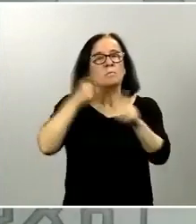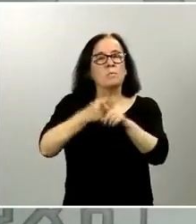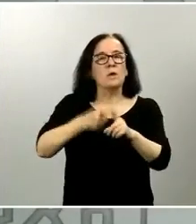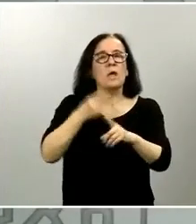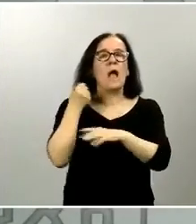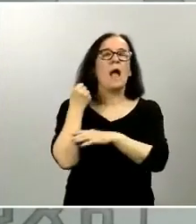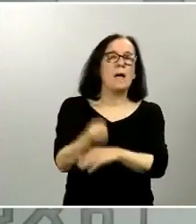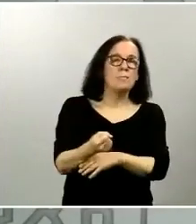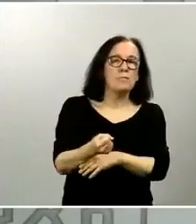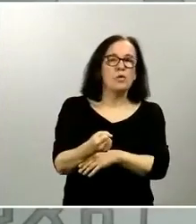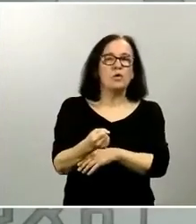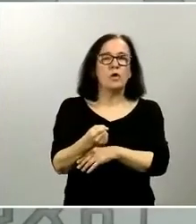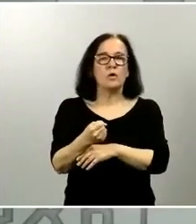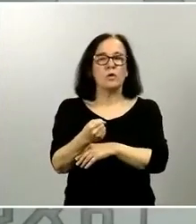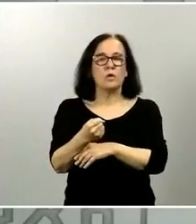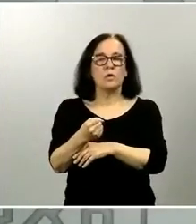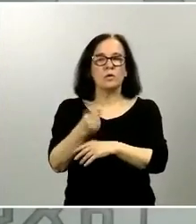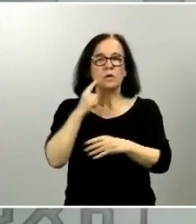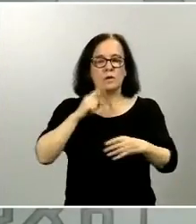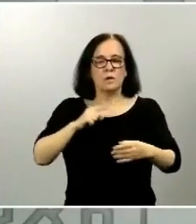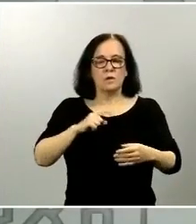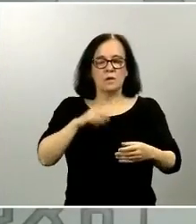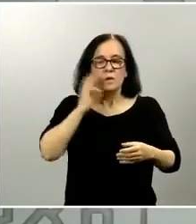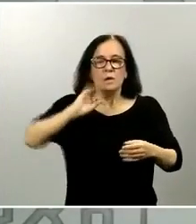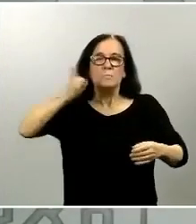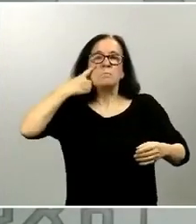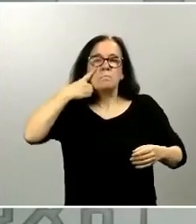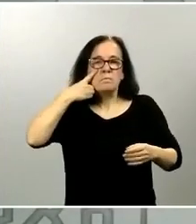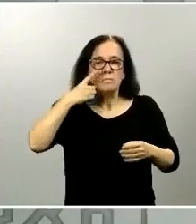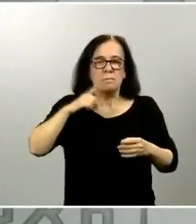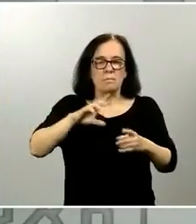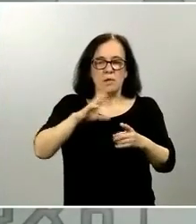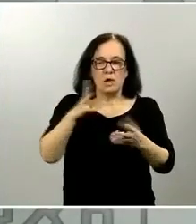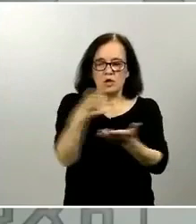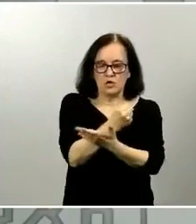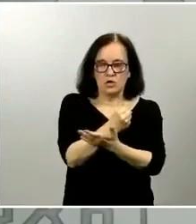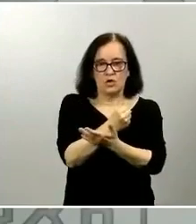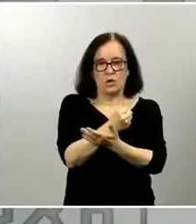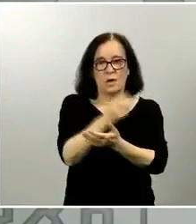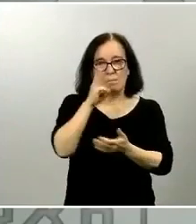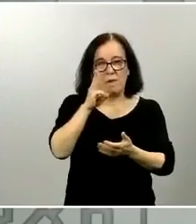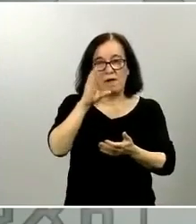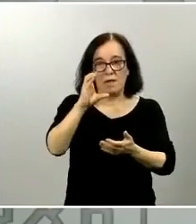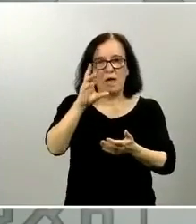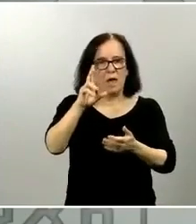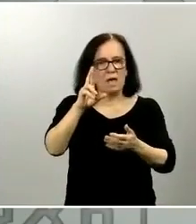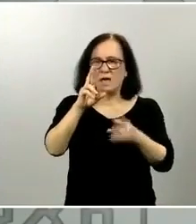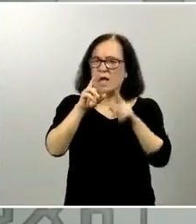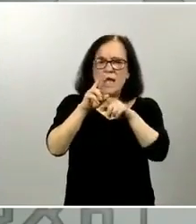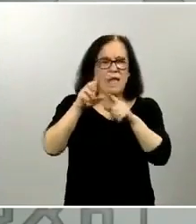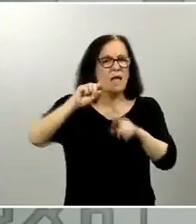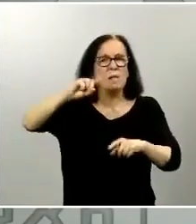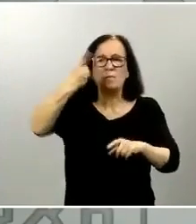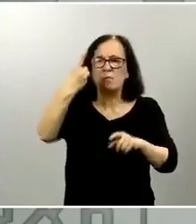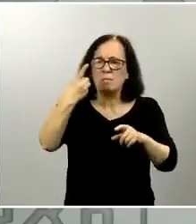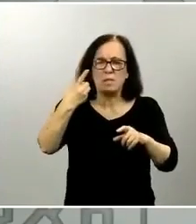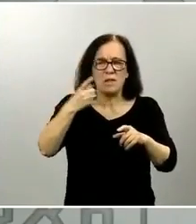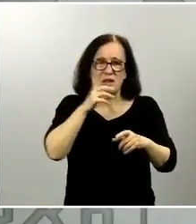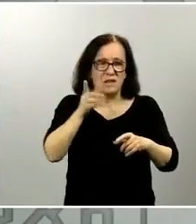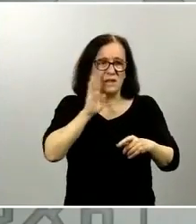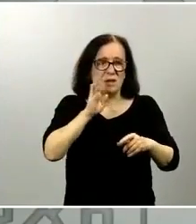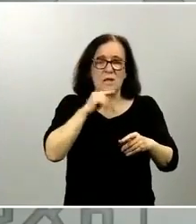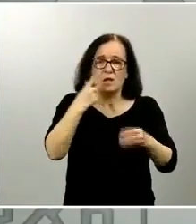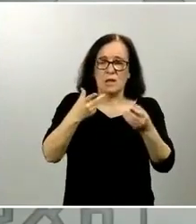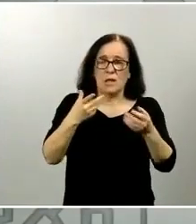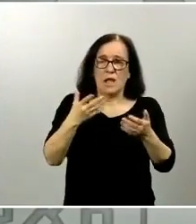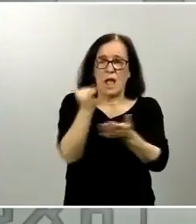a la capacidad diagnóstica de todas estas PCR que sigue siendo la lo digo porque quizá con esto